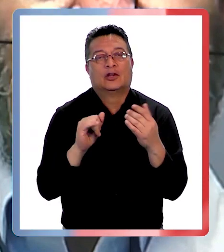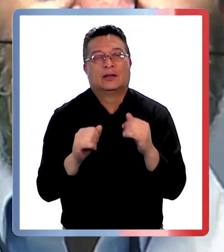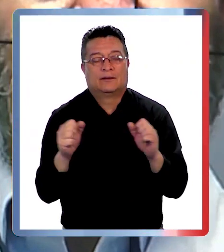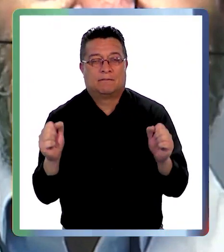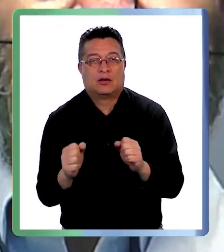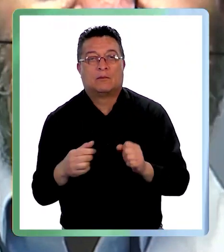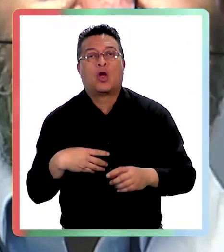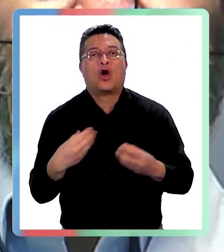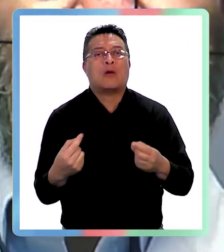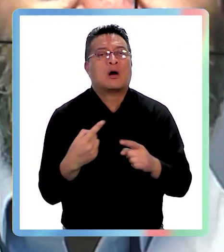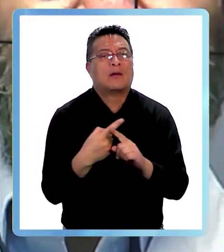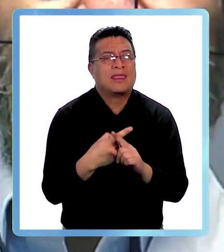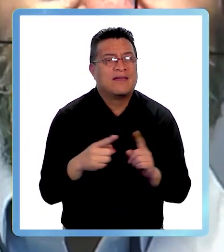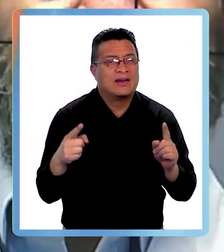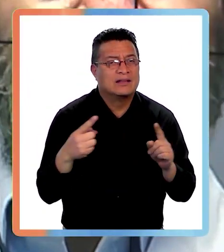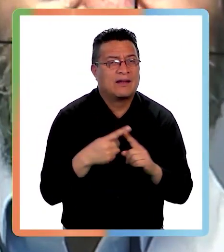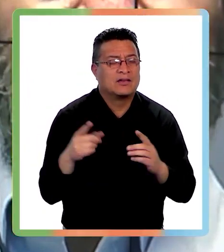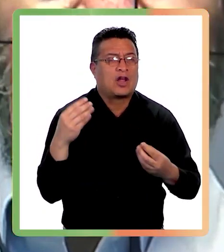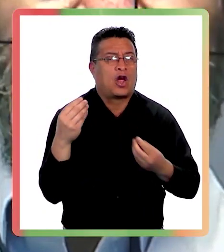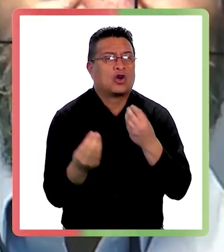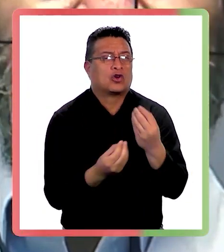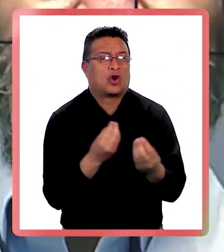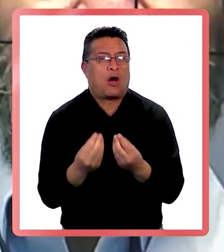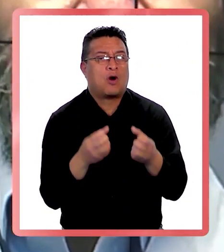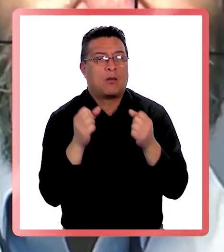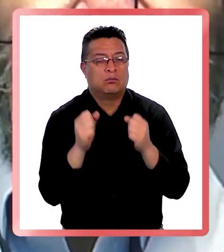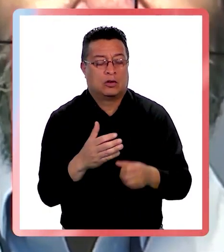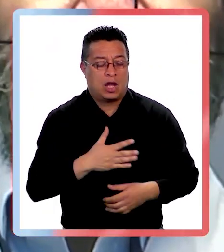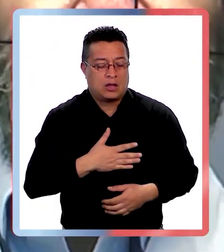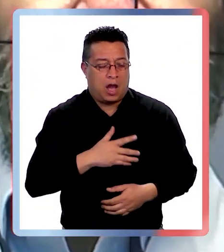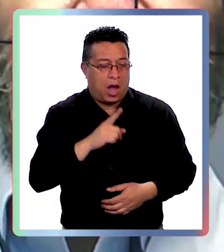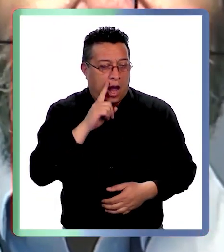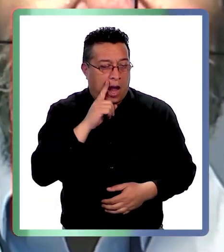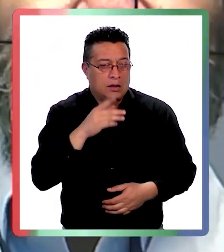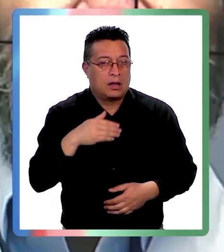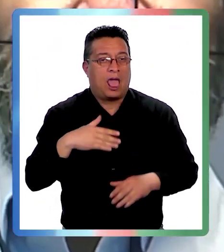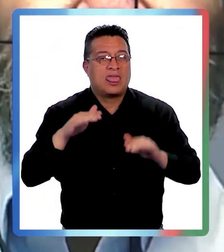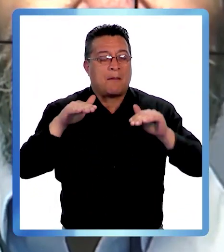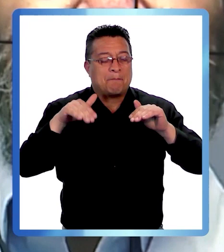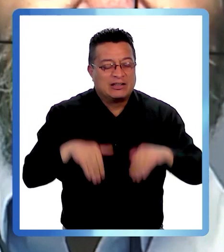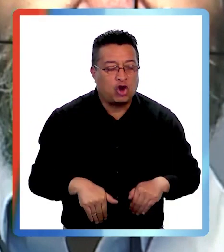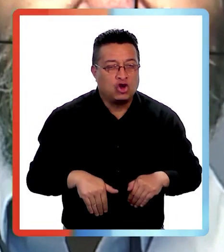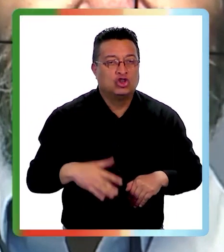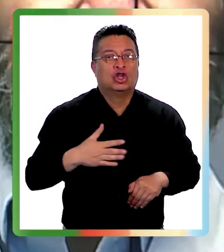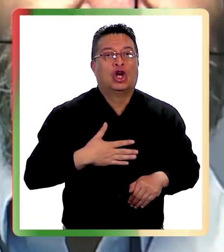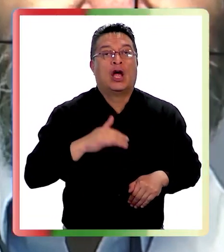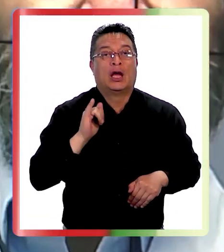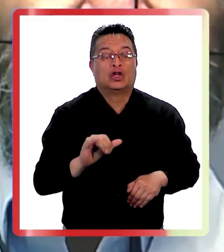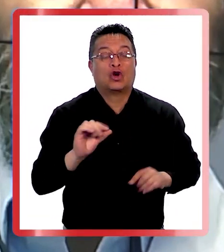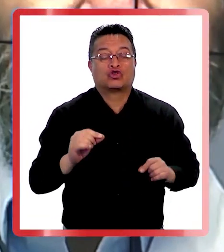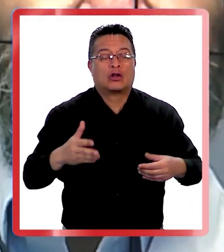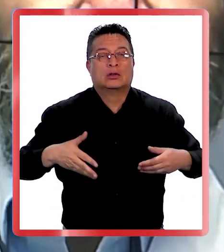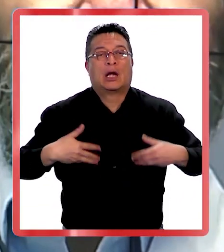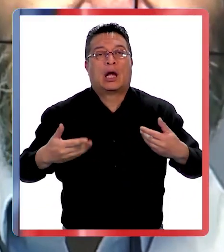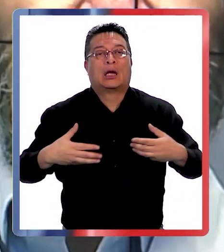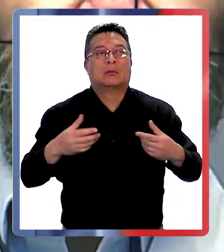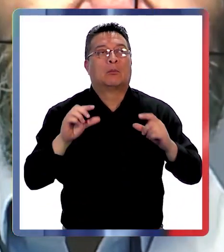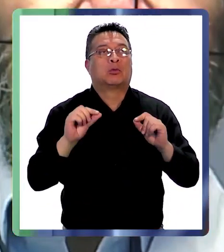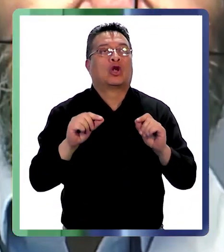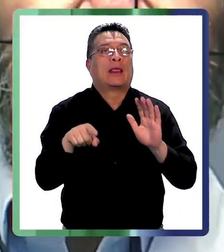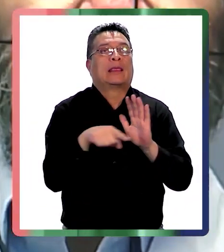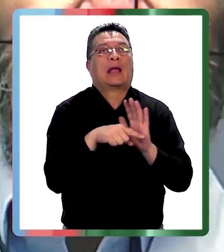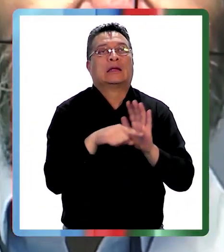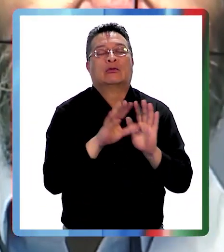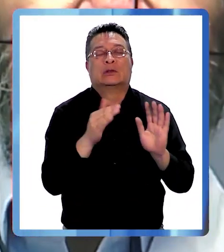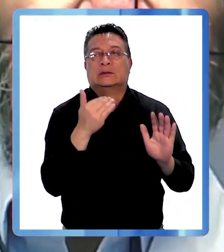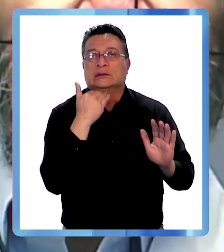diferenciar, cómo nos podemos dar cuenta entonces que tenemos depresión y no simplemente es un estado de ánimo que tiene que